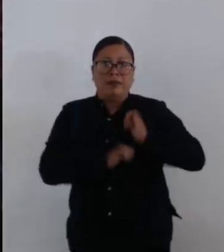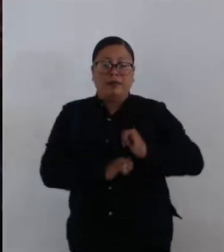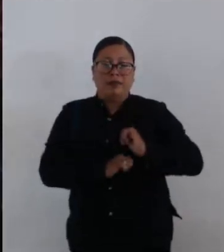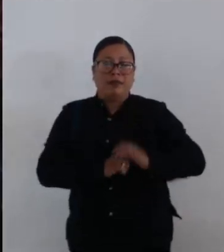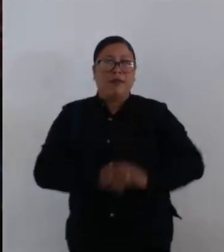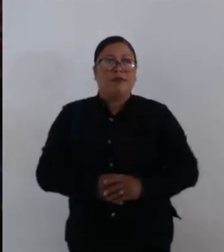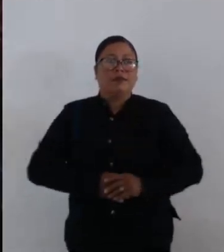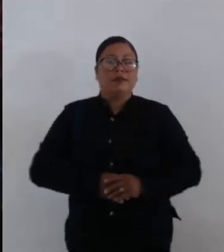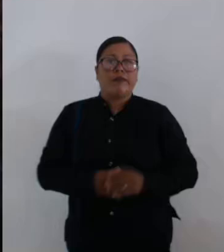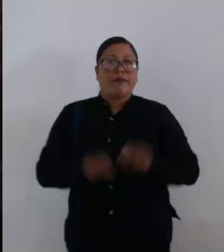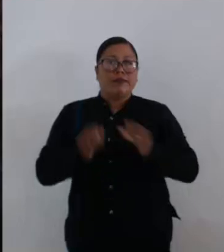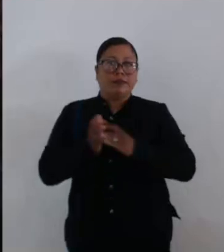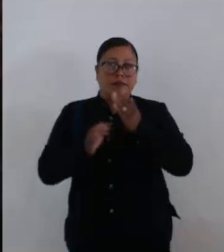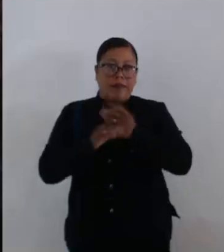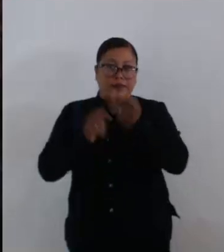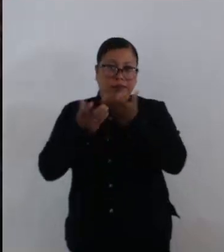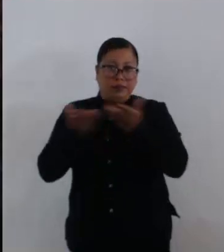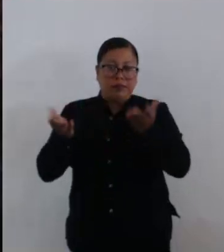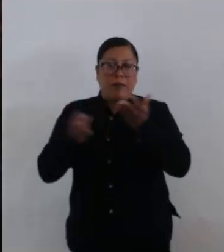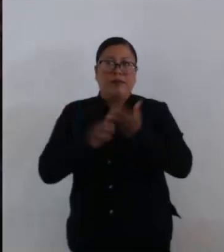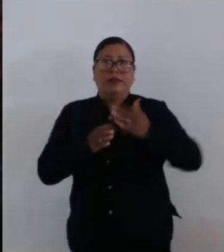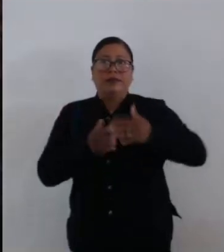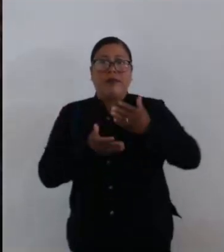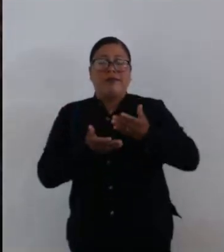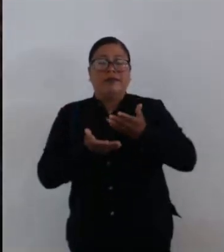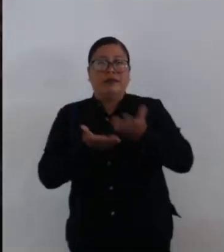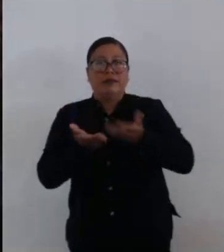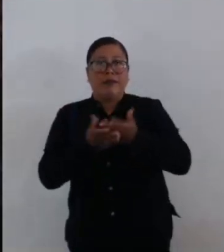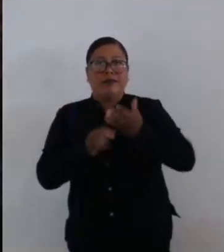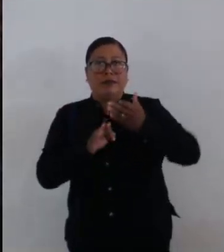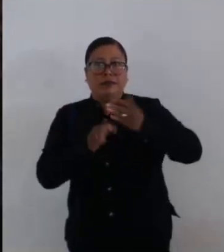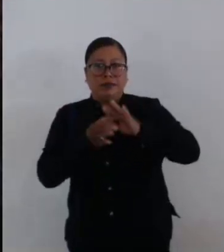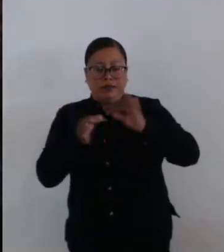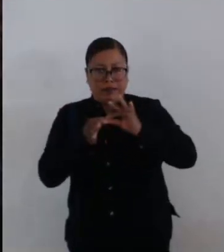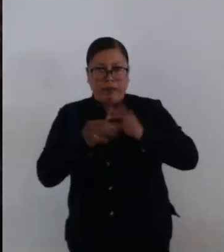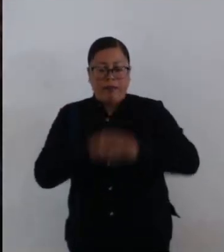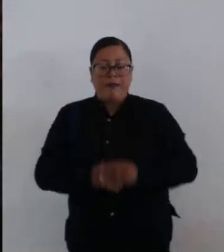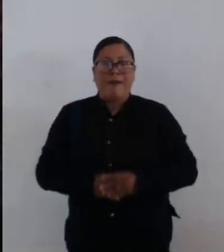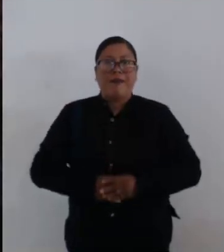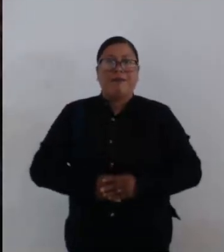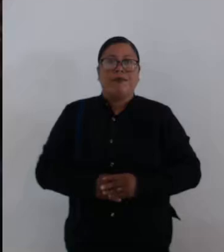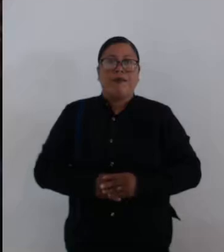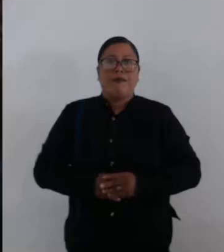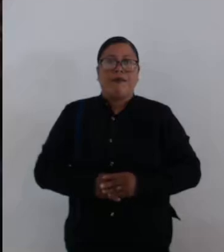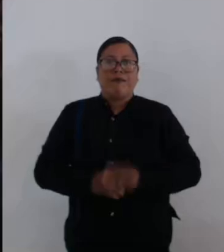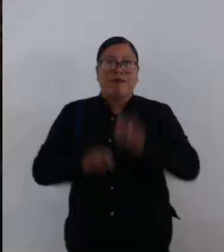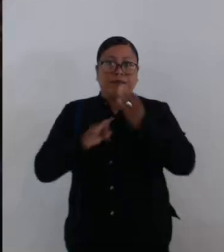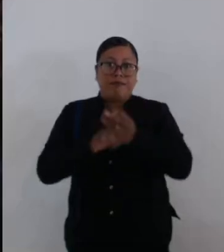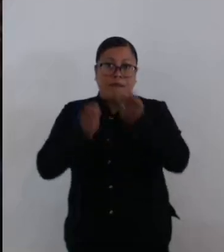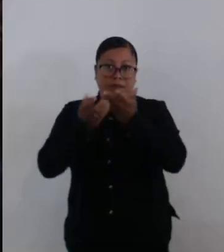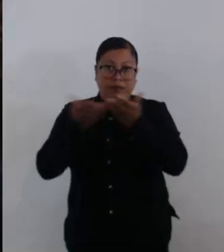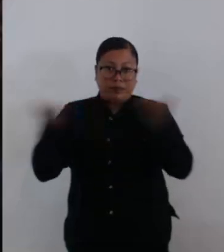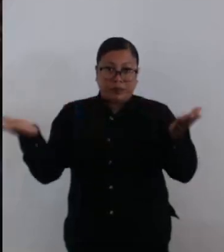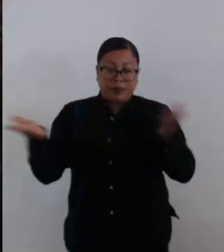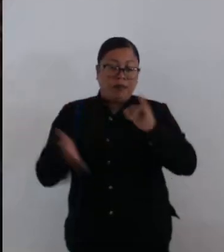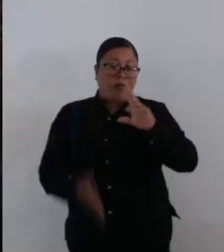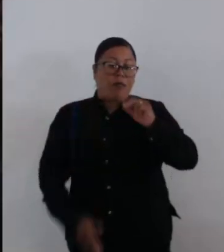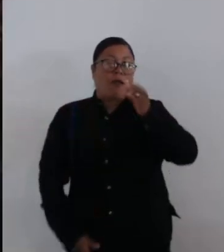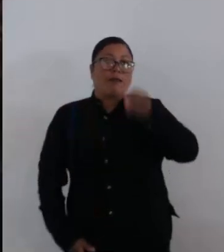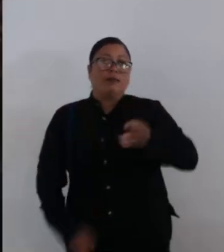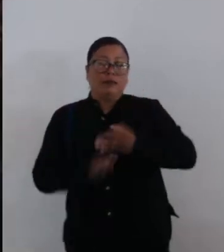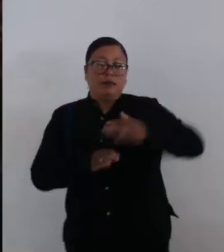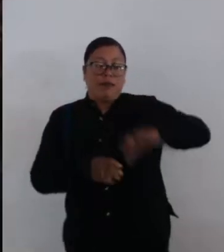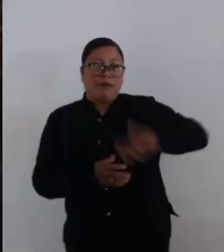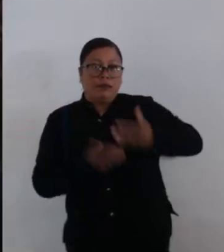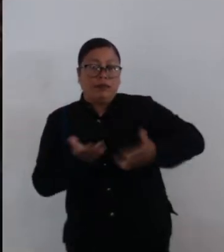concejales. Muchas gracias. Somete a la aprobación de este honorable Camilo, dictamen con el que acaba de dar cuenta. En votación económica, se pregunta